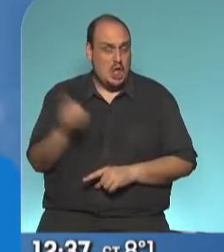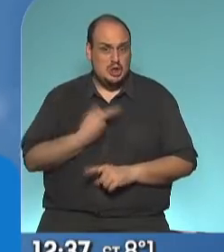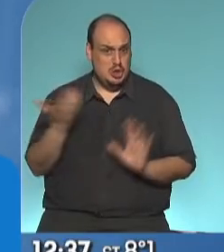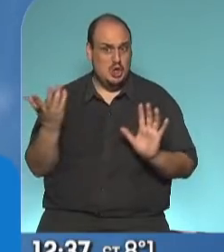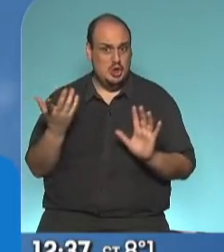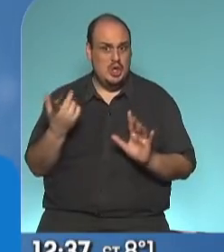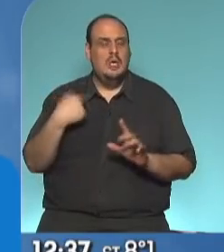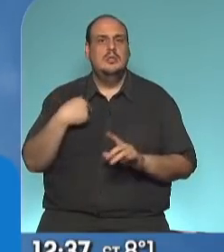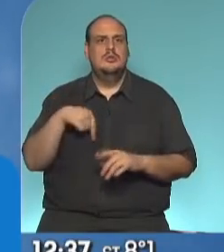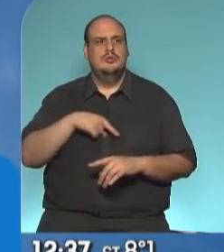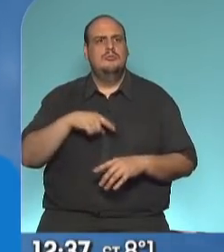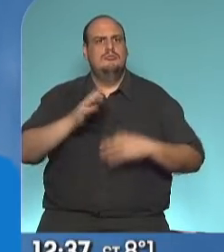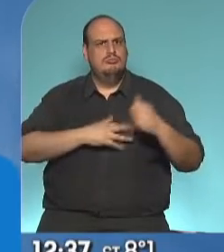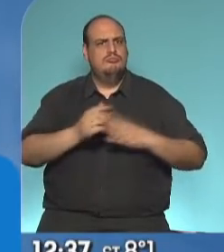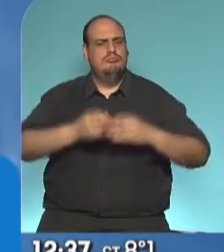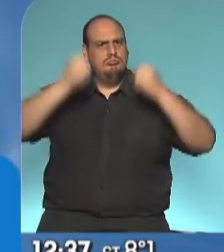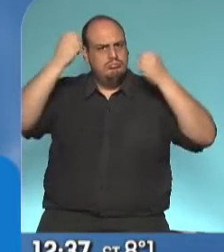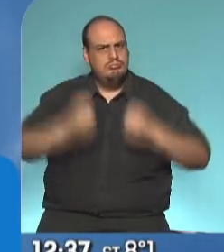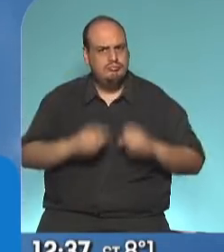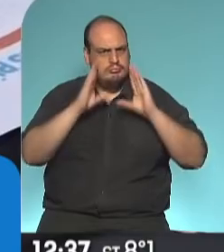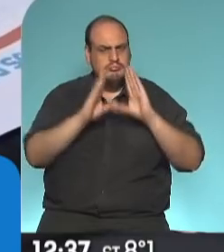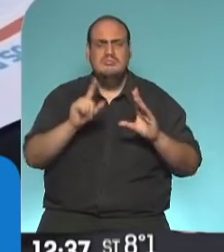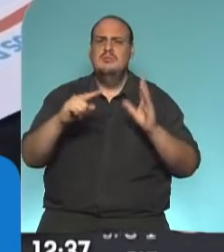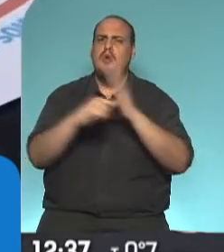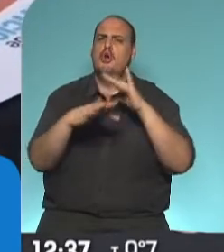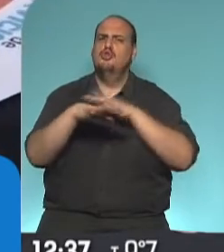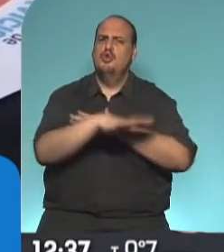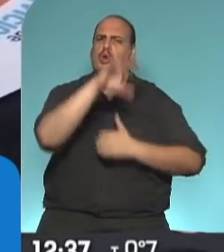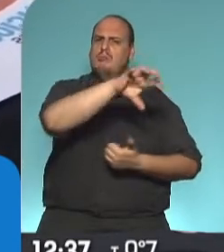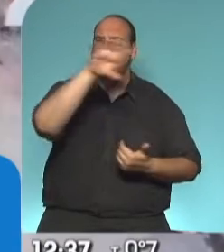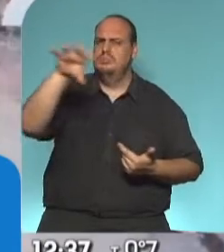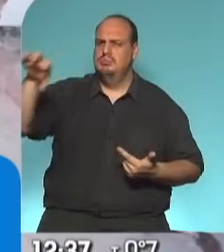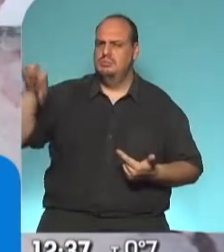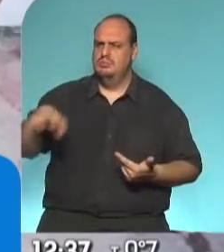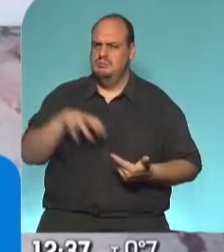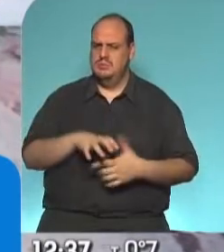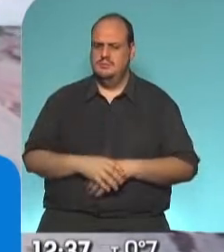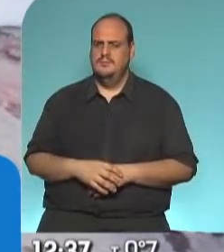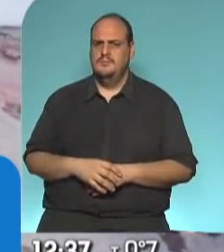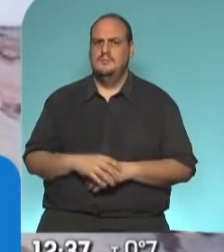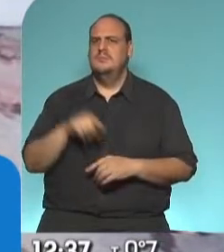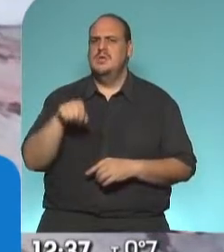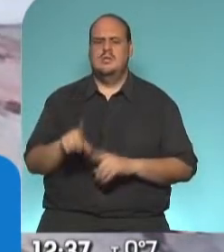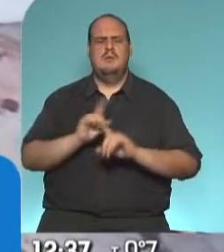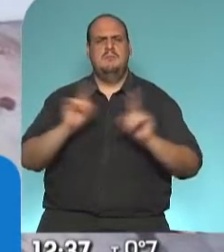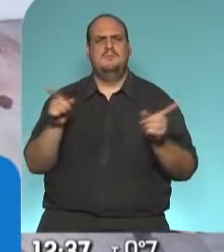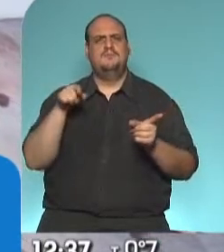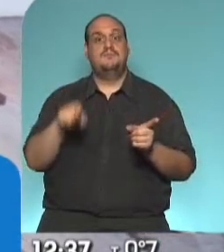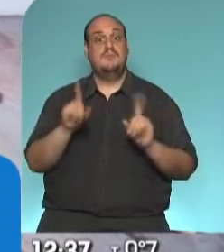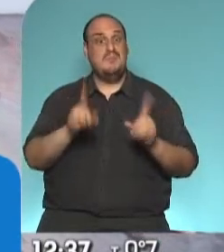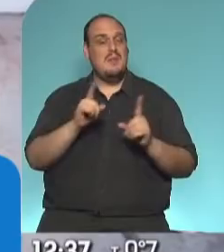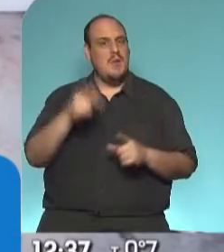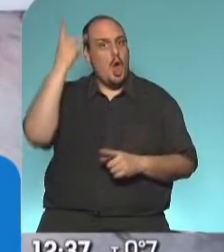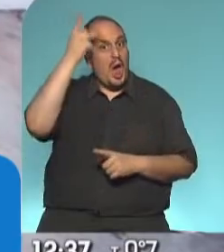encaramos estas obras lo mismo que en otras ciudades del interior de la provincia. Y como bien señalaba Gabriel,